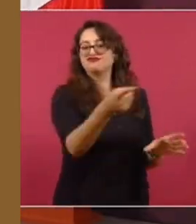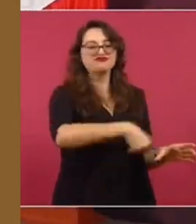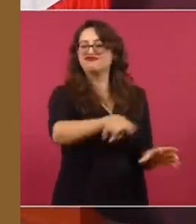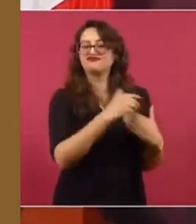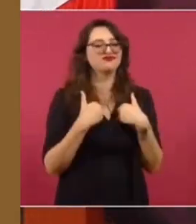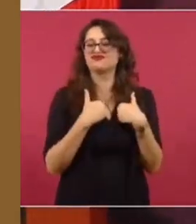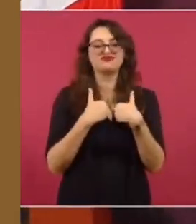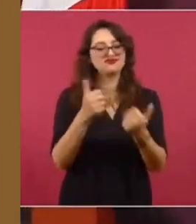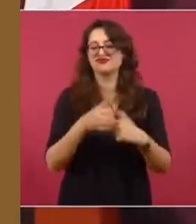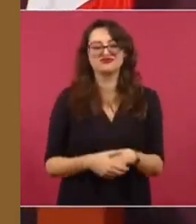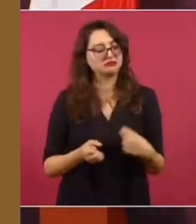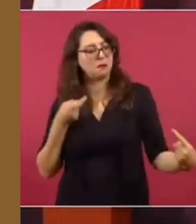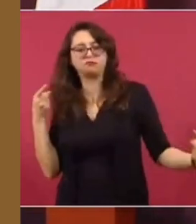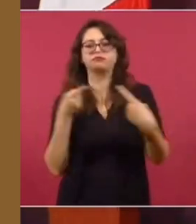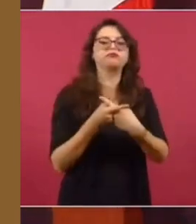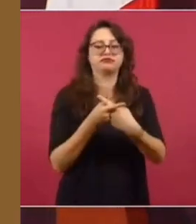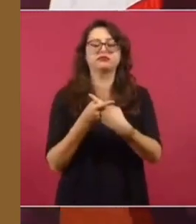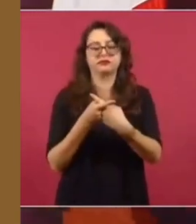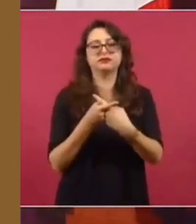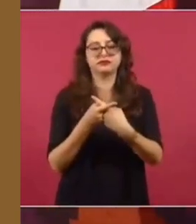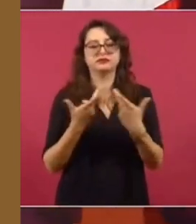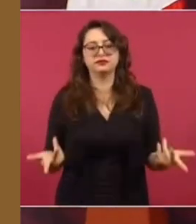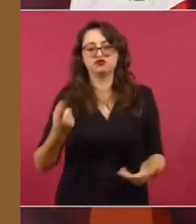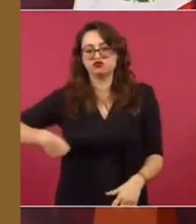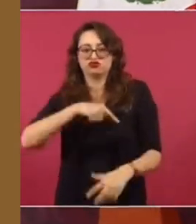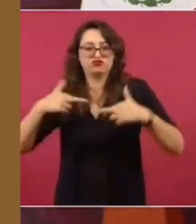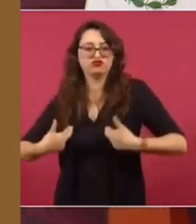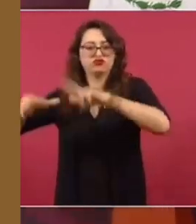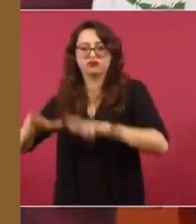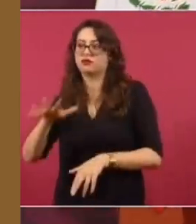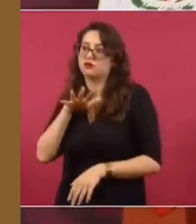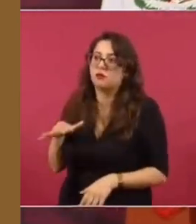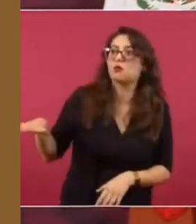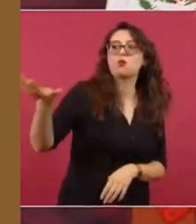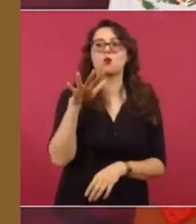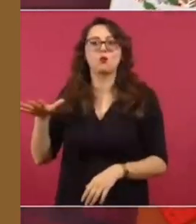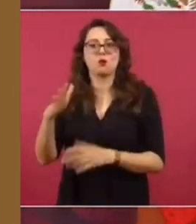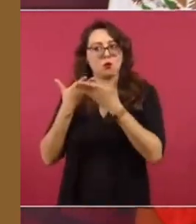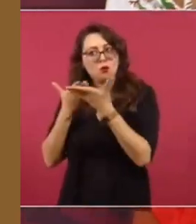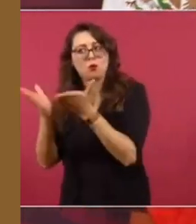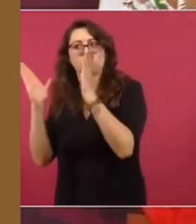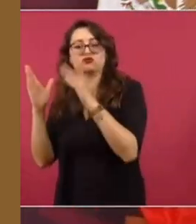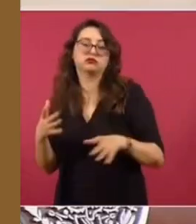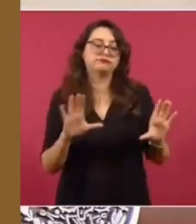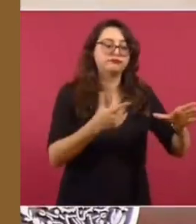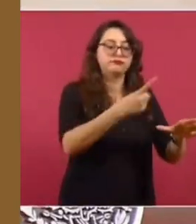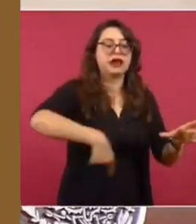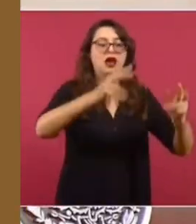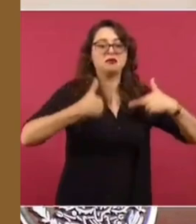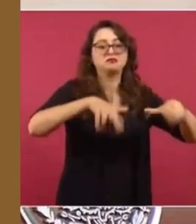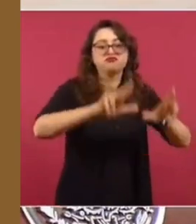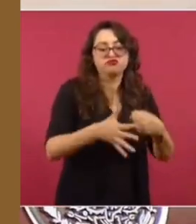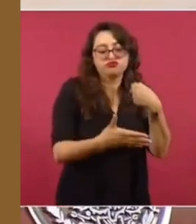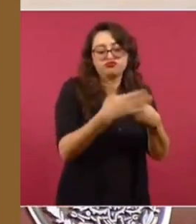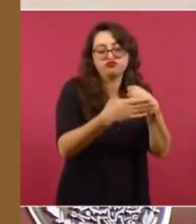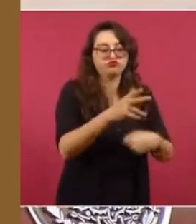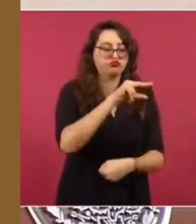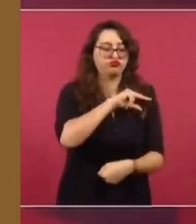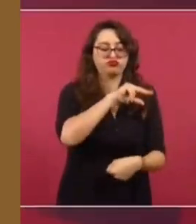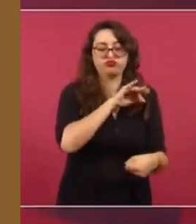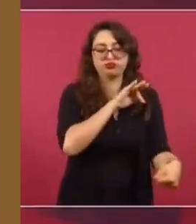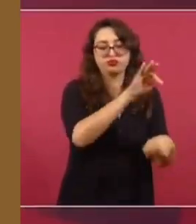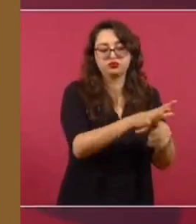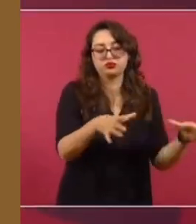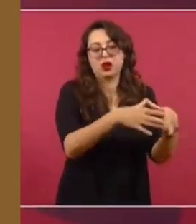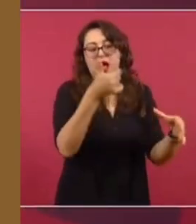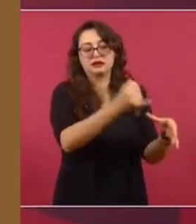entre lo que representa el conservadurismo y lo que representamos nosotros. Y vamos a seguir defendiendo nuestros postulados, nuestros principios,